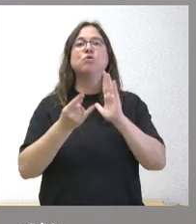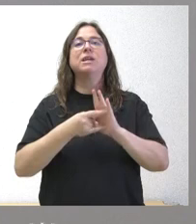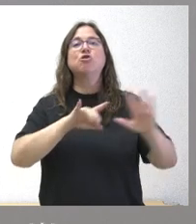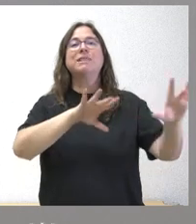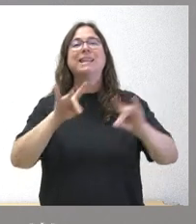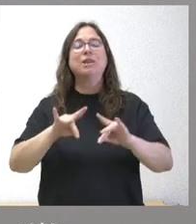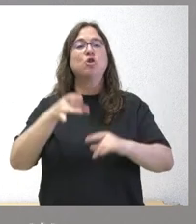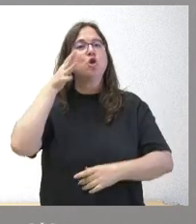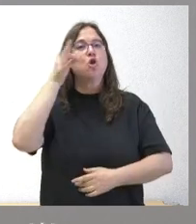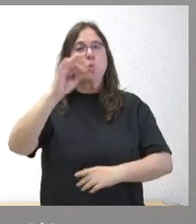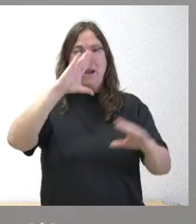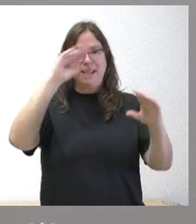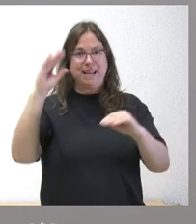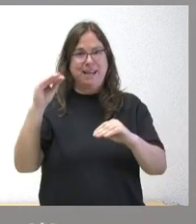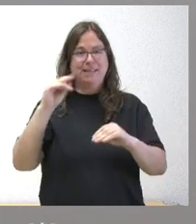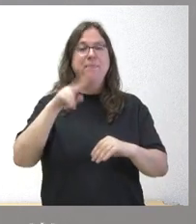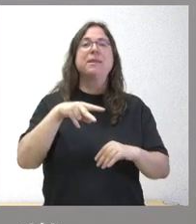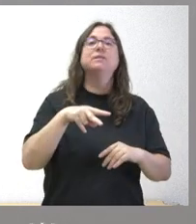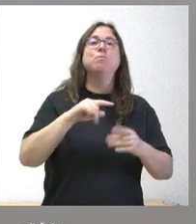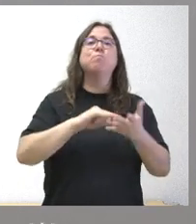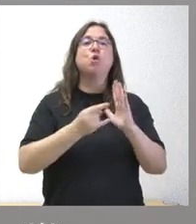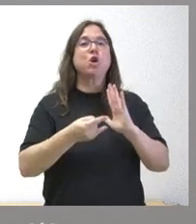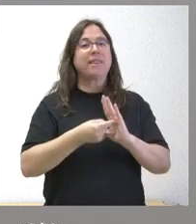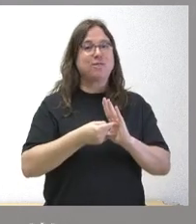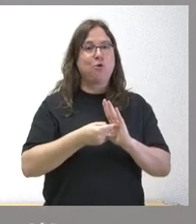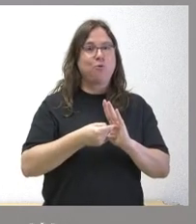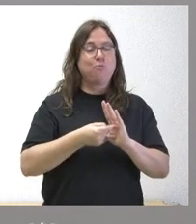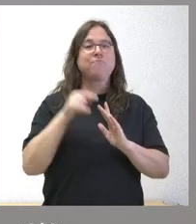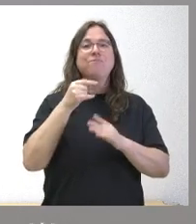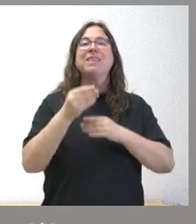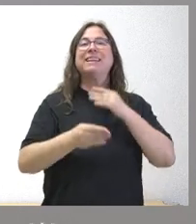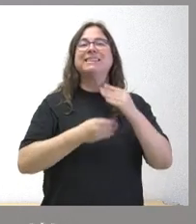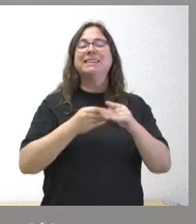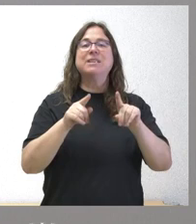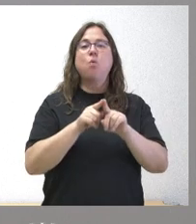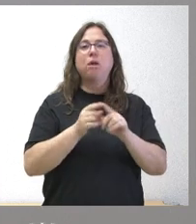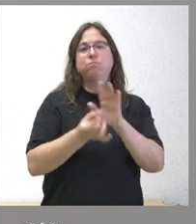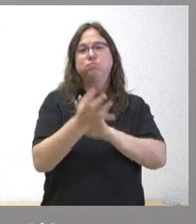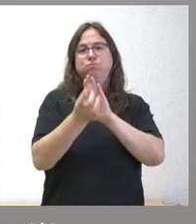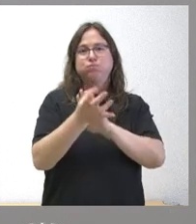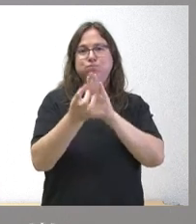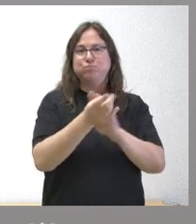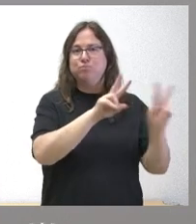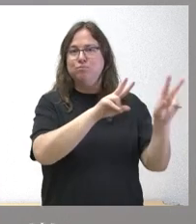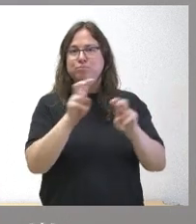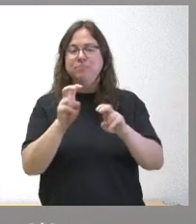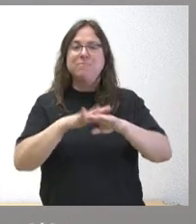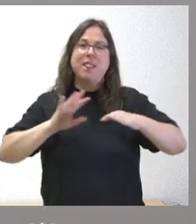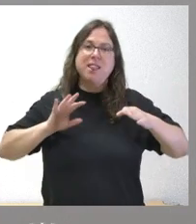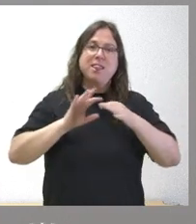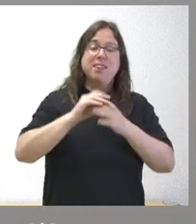inteligente. Este es un proyecto a través del cual se está desarrollando un conjunto de iniciativas vinculadas a la